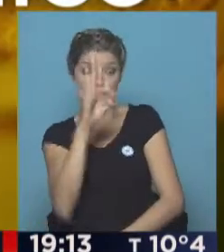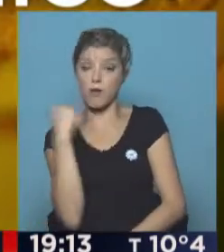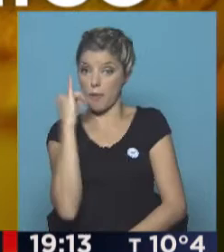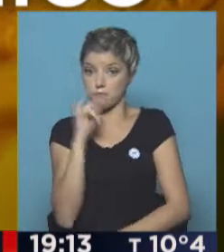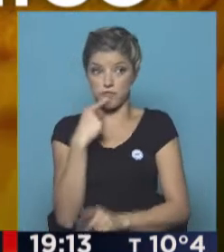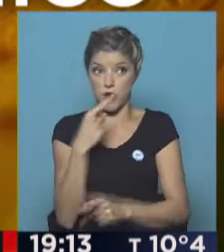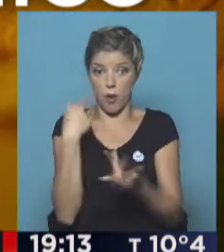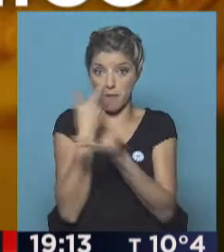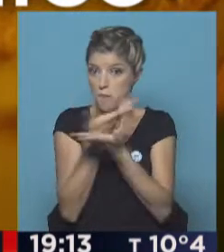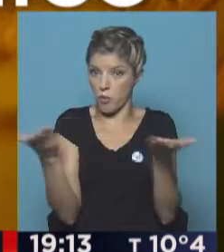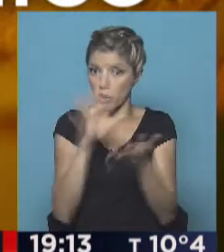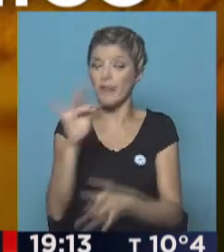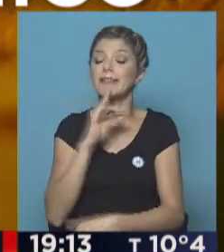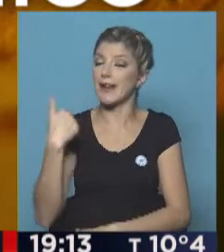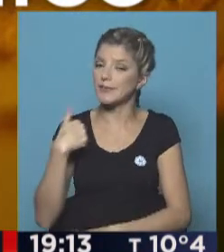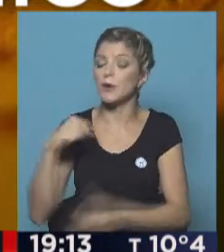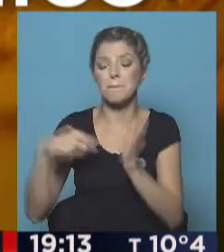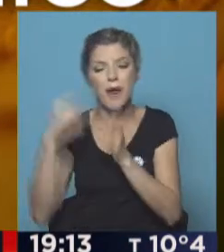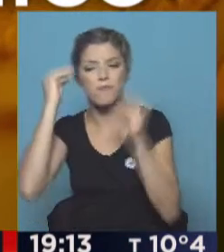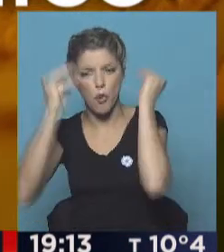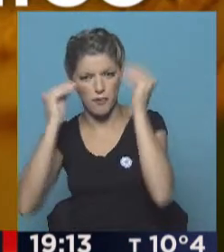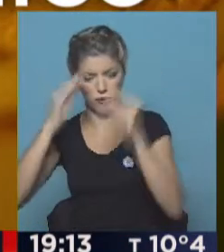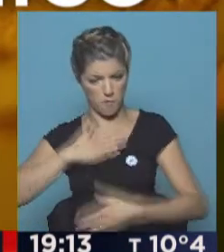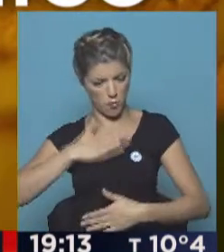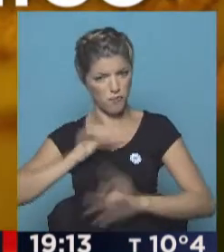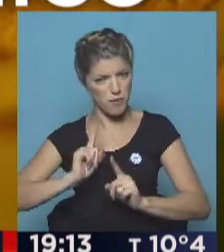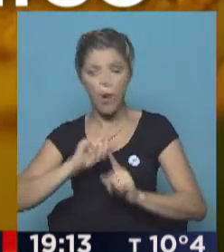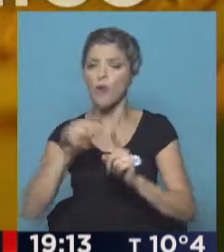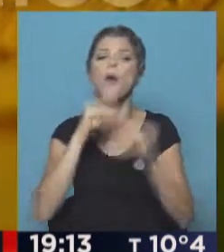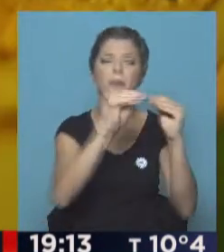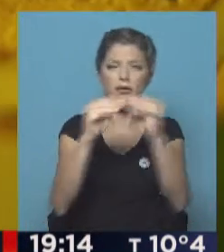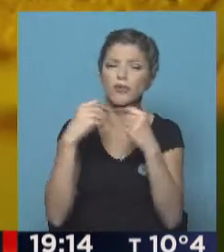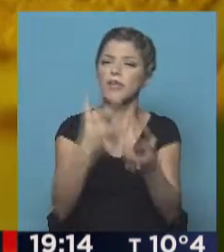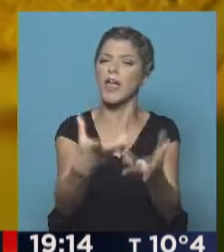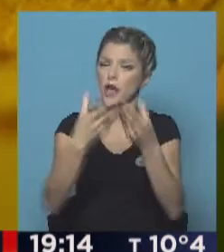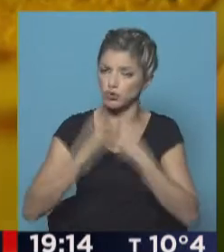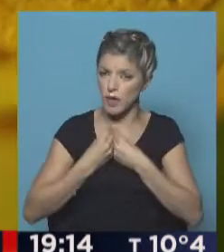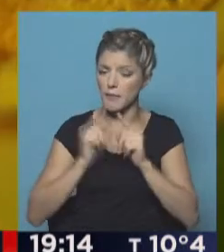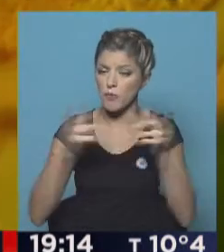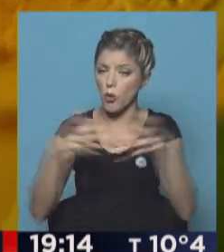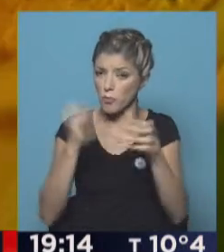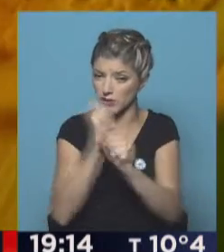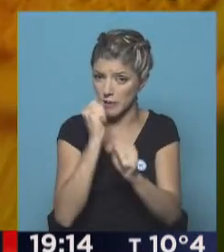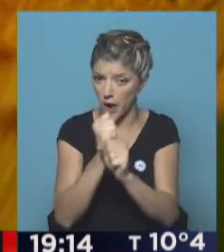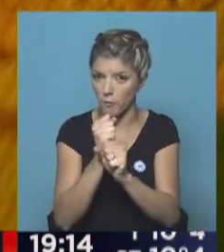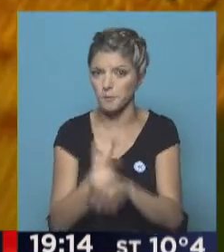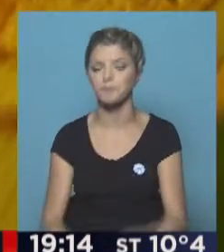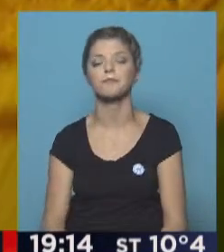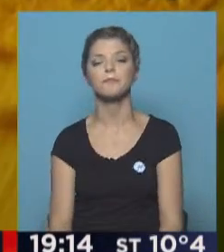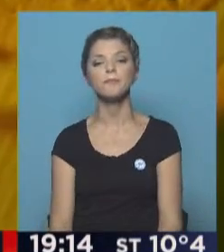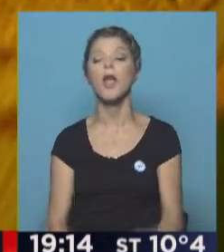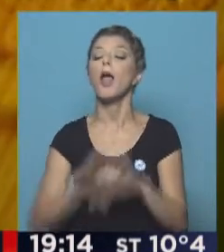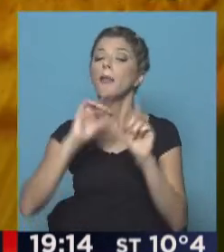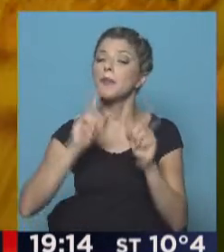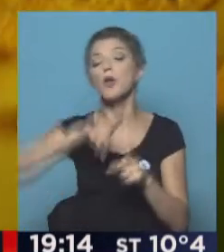públicamente, pero que lo preocupaba no tanto por él, sino por sus colaboradores. Y hay más cuestiones de las que fueron ocurriendo este último año